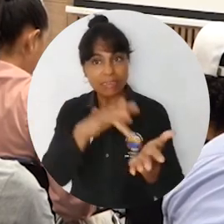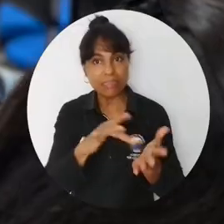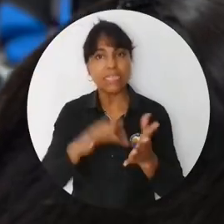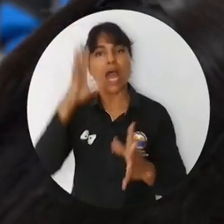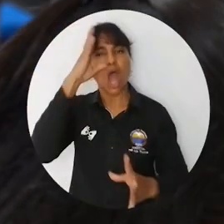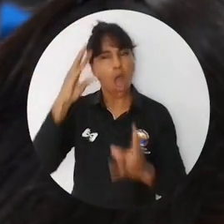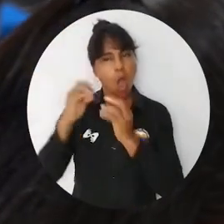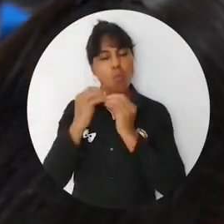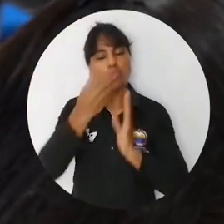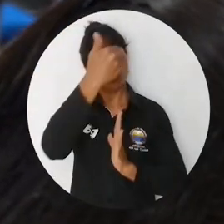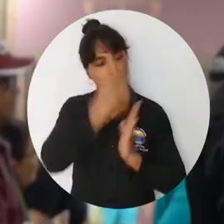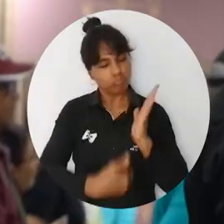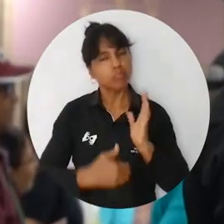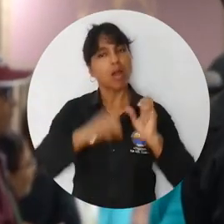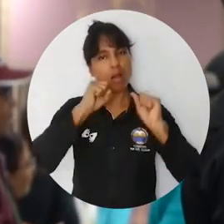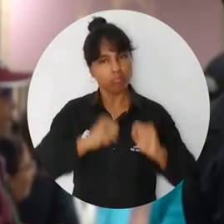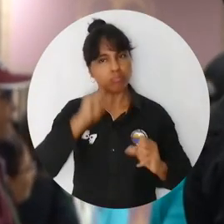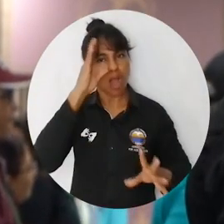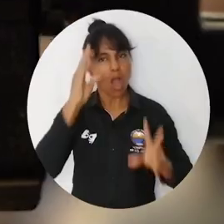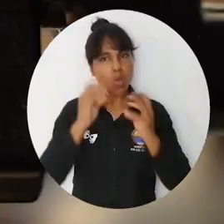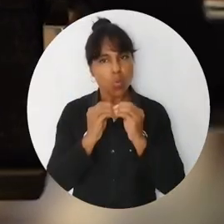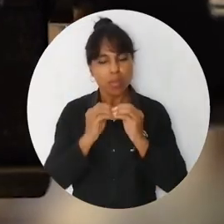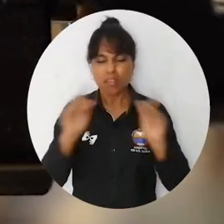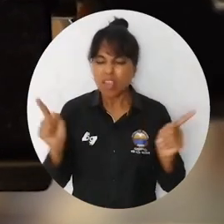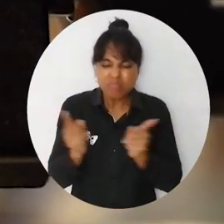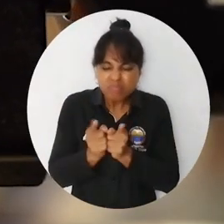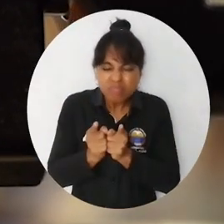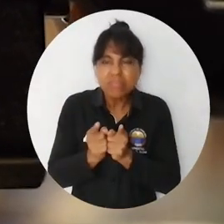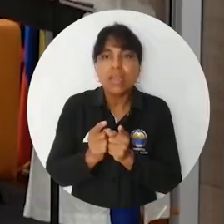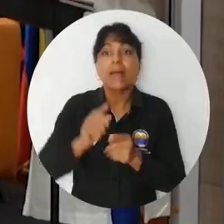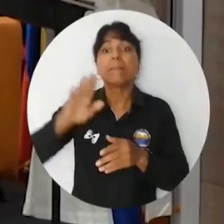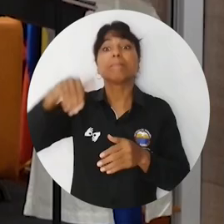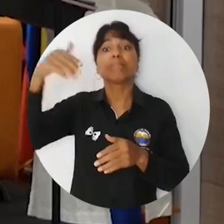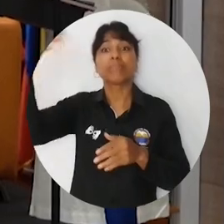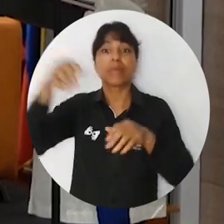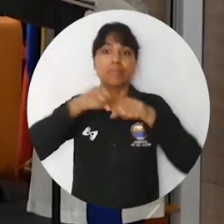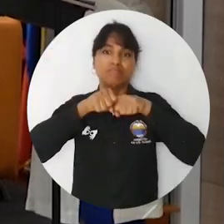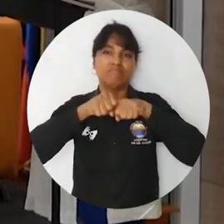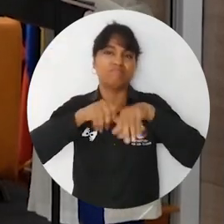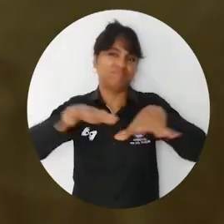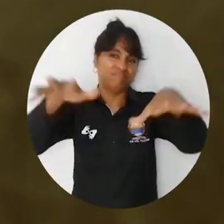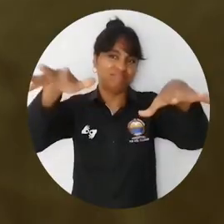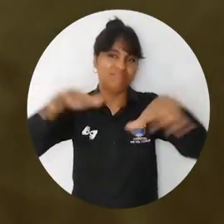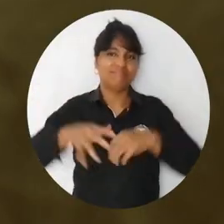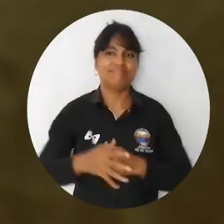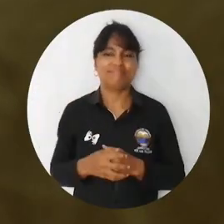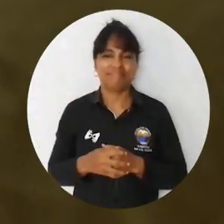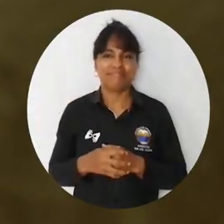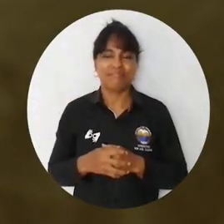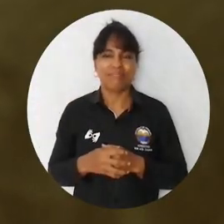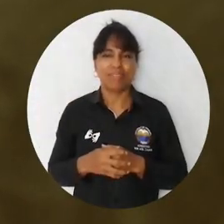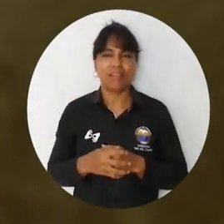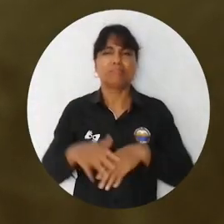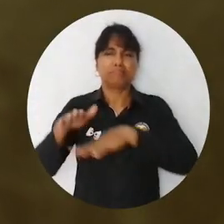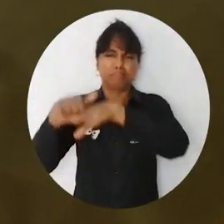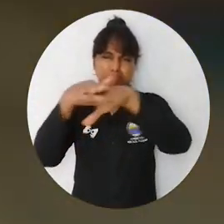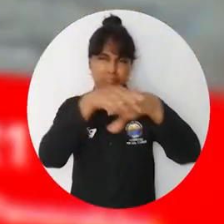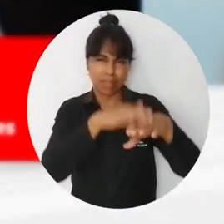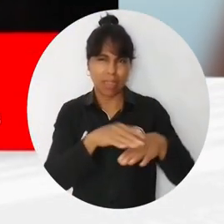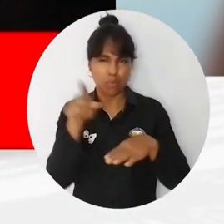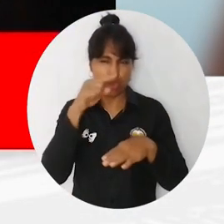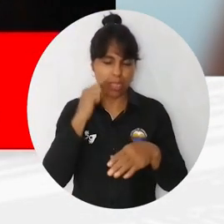todos los participantes acordaron un manifiesto en donde convergen las conclusiones de la jornada y el cual será dado a conocer a la opinión pública